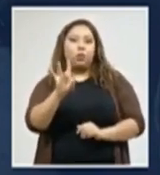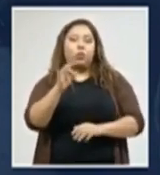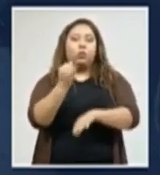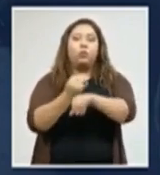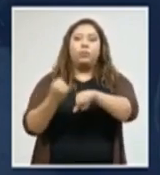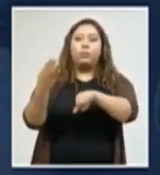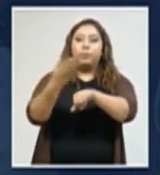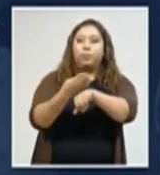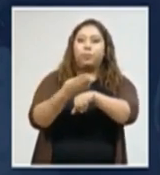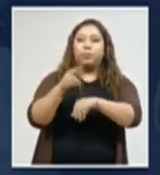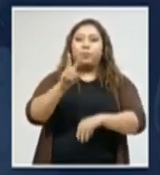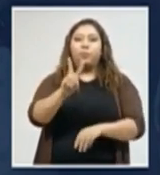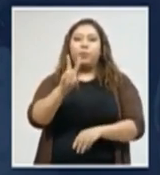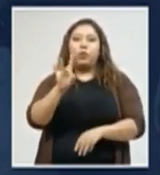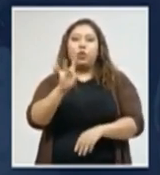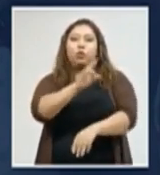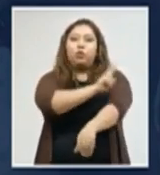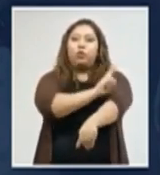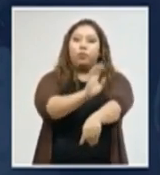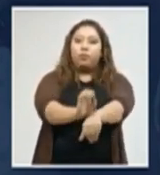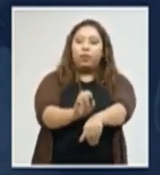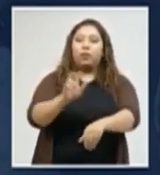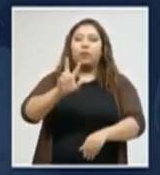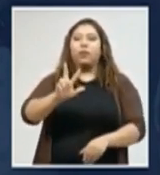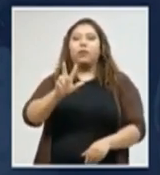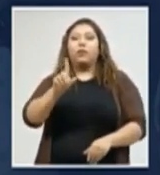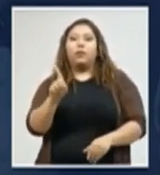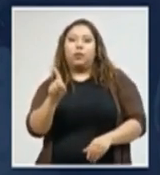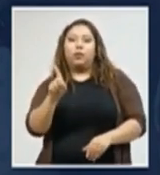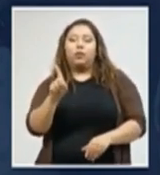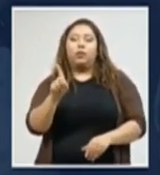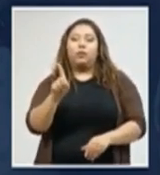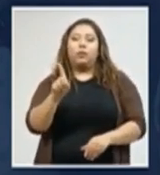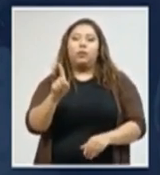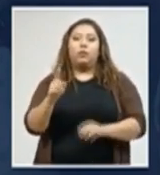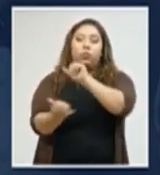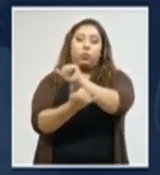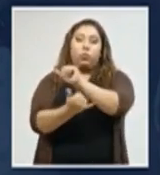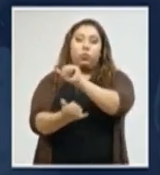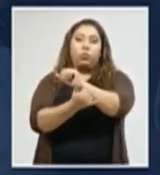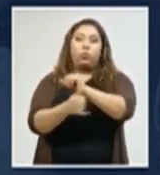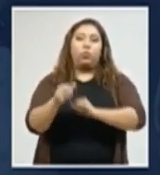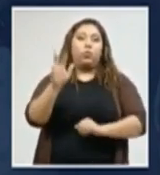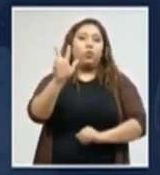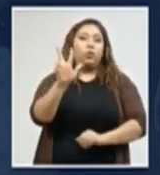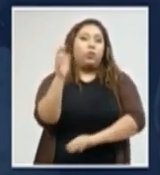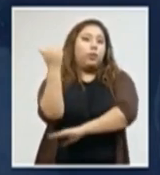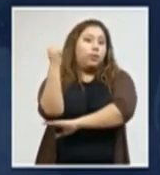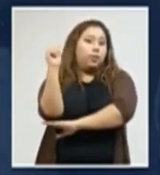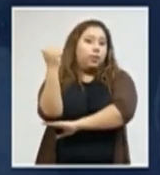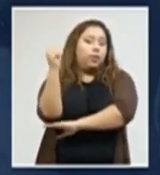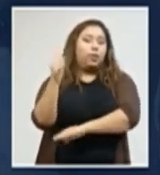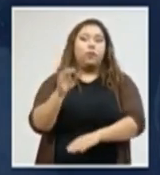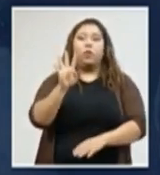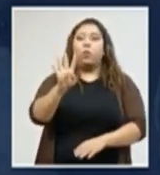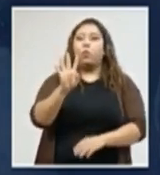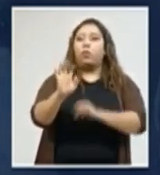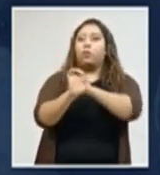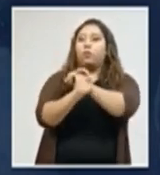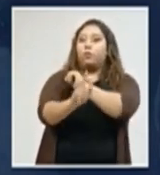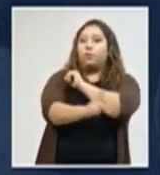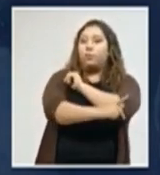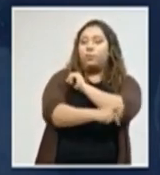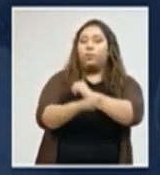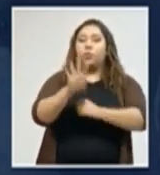Bahía, 28 para Valle, 31 para Lloro, 3 para Atlántida, 4 para El Paraíso,